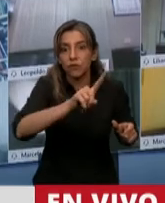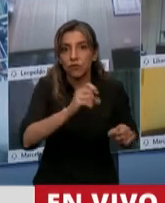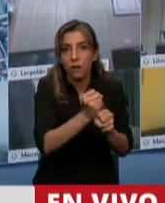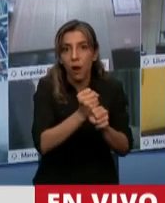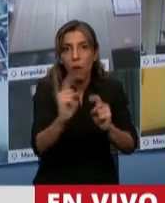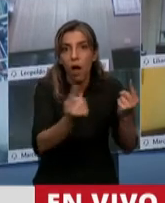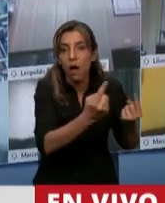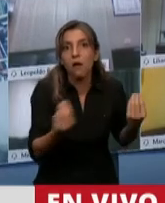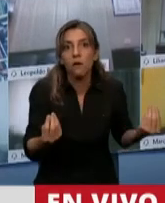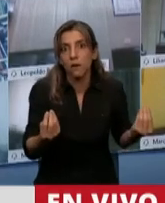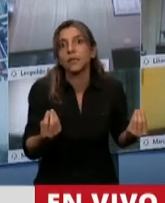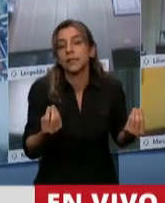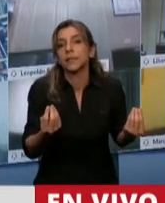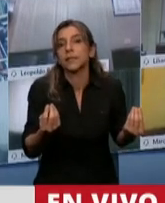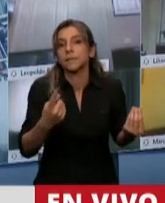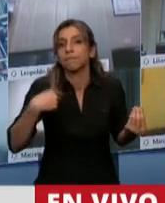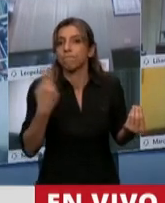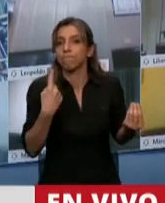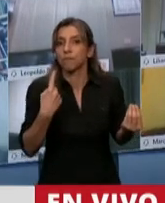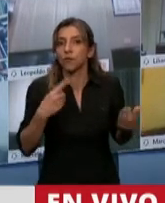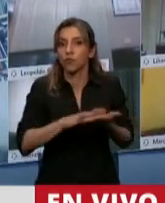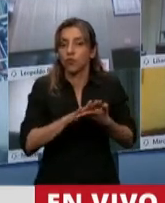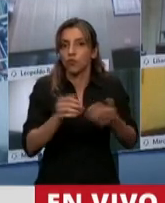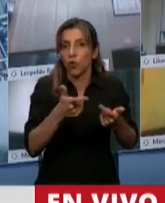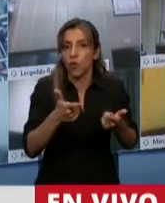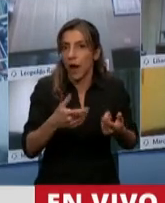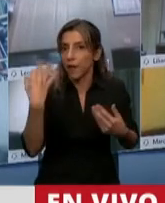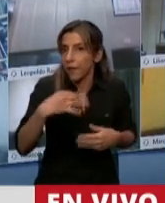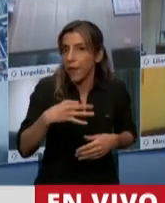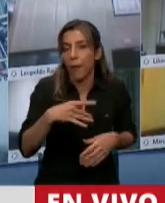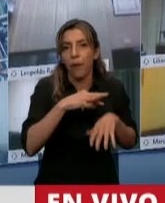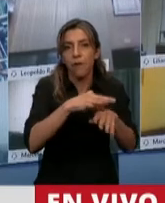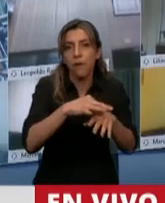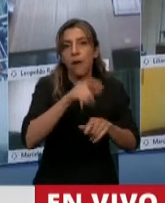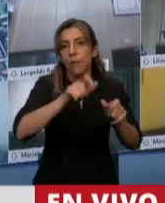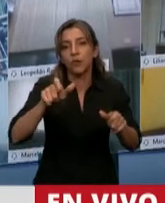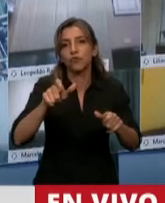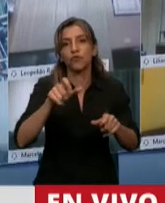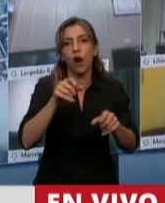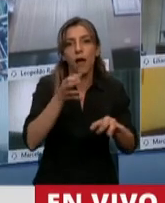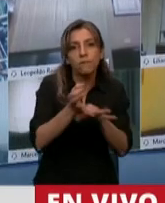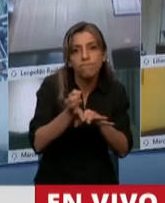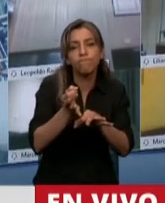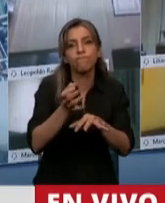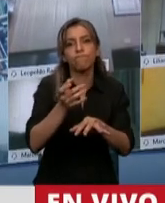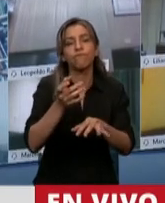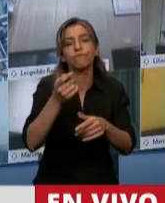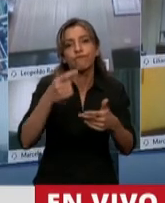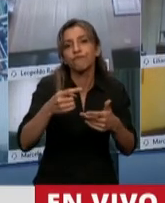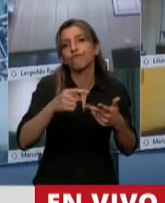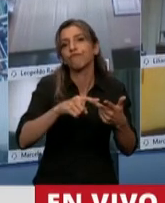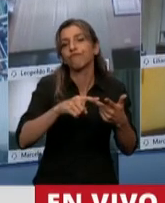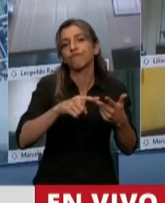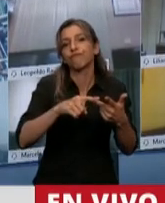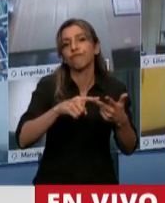que la están pasando mal. Guías de turismo, instructores, todo aquel sector que tiene que ver